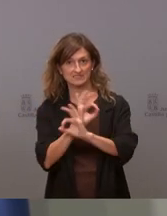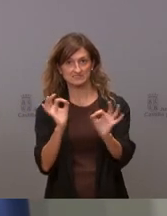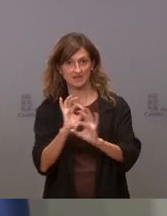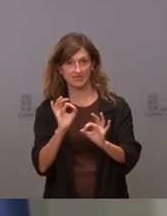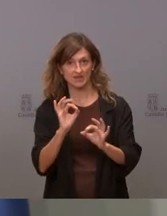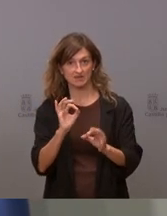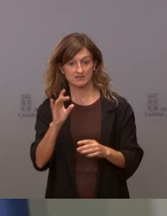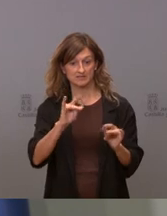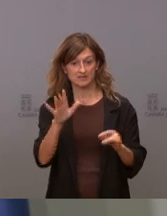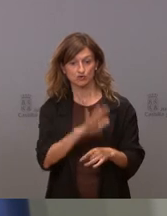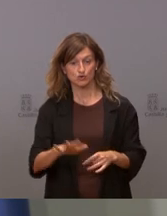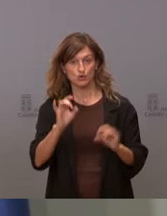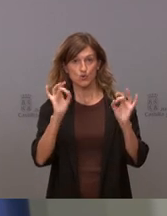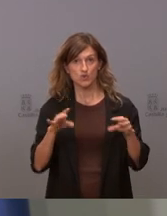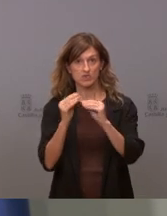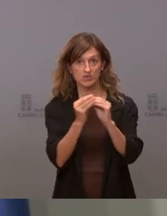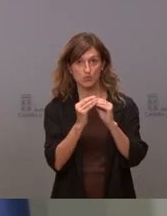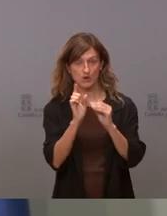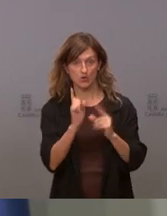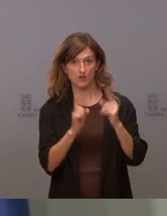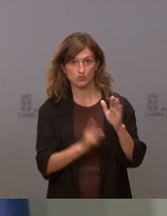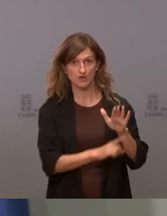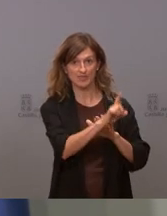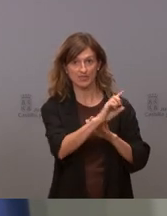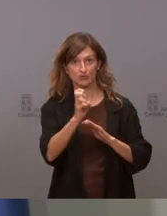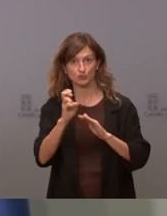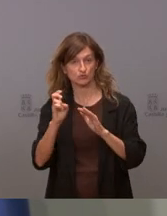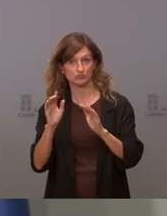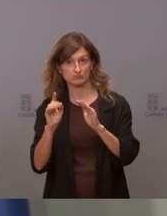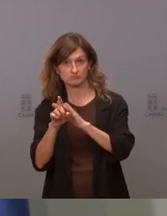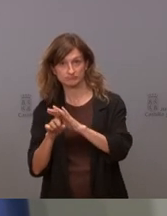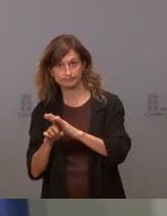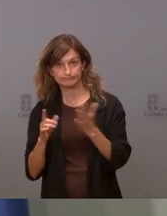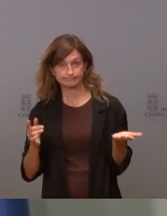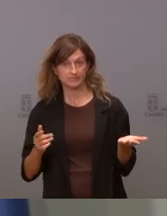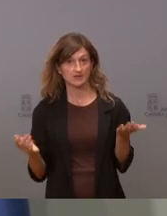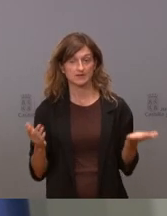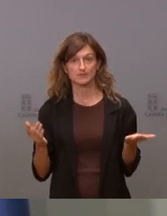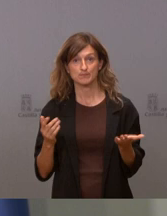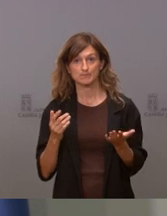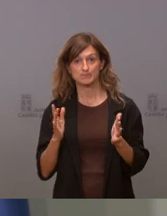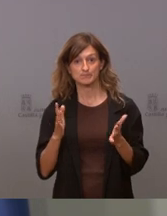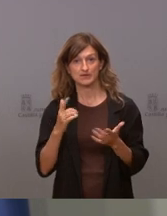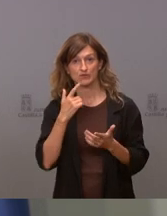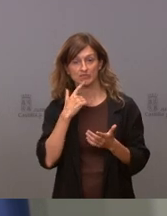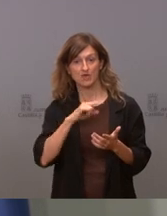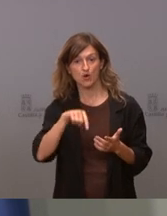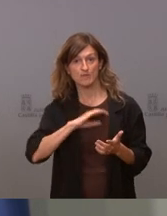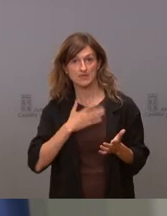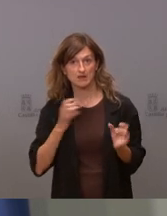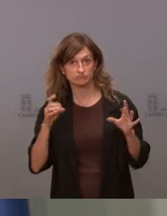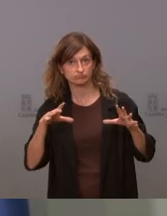territorio es verdad hay sitios en los que se ha avanzado mucho y hay sitios que no pero esto no ha caído del cielo de la noche a la mañana